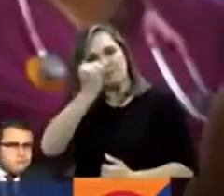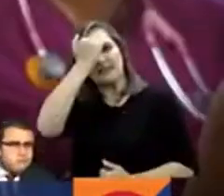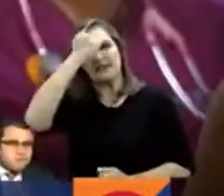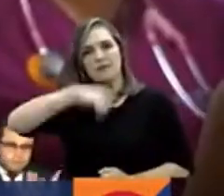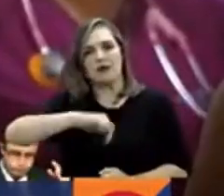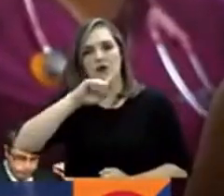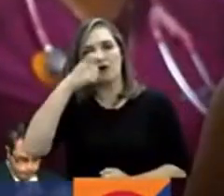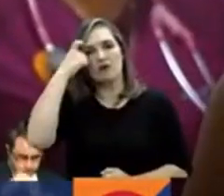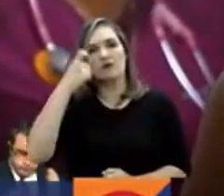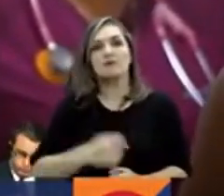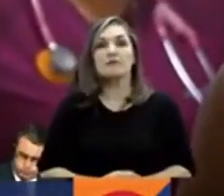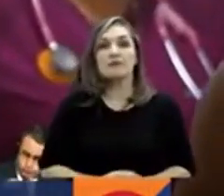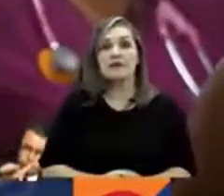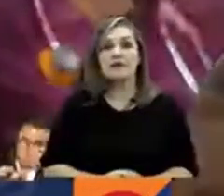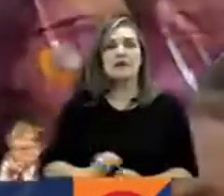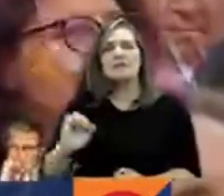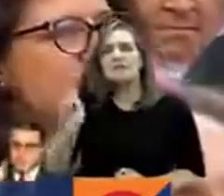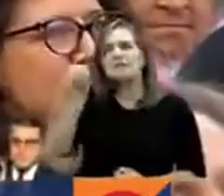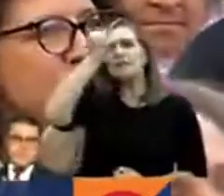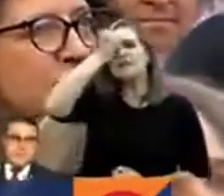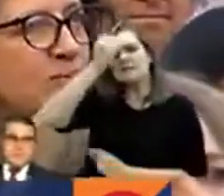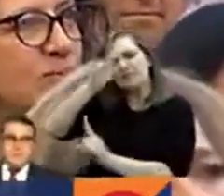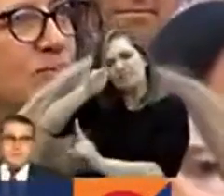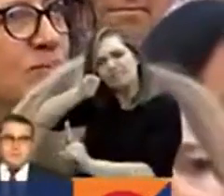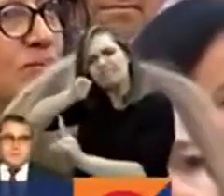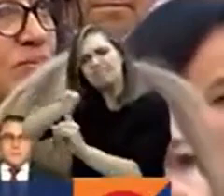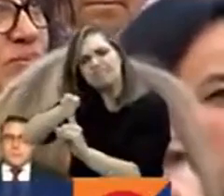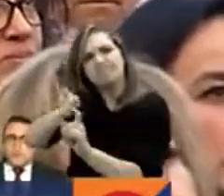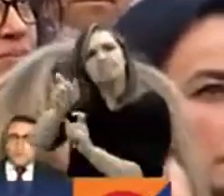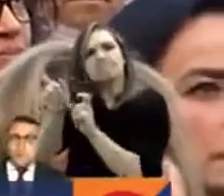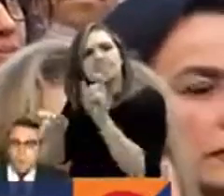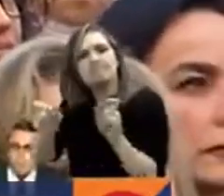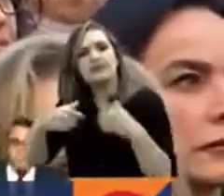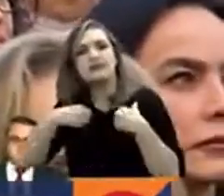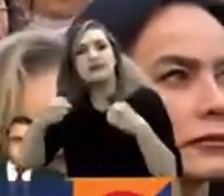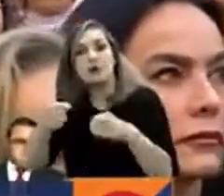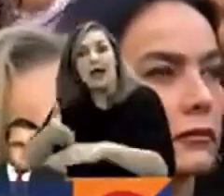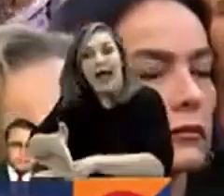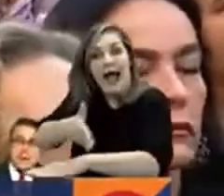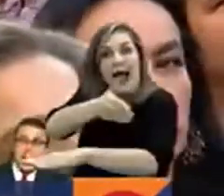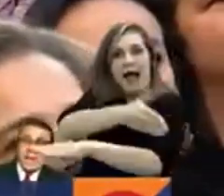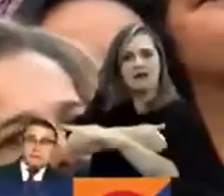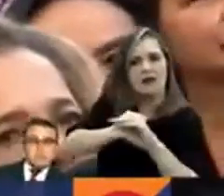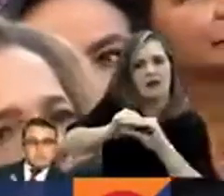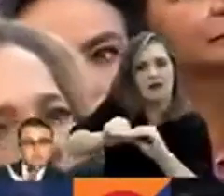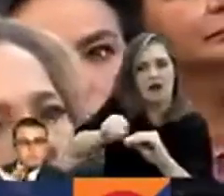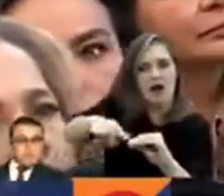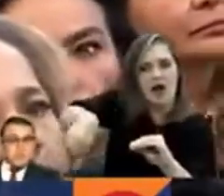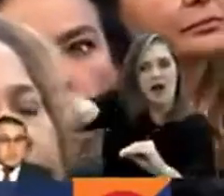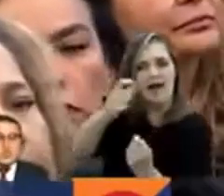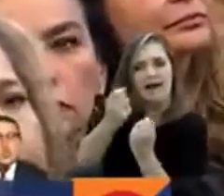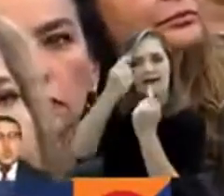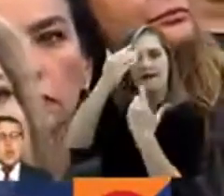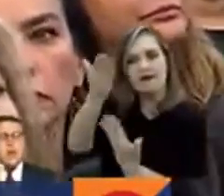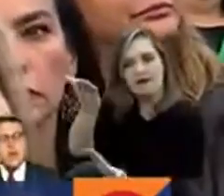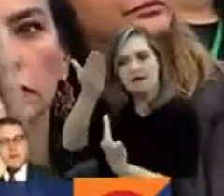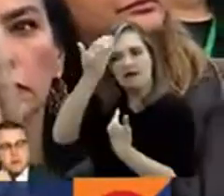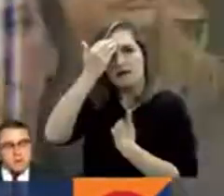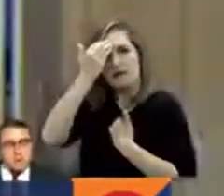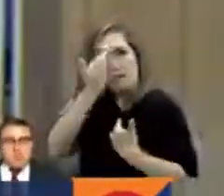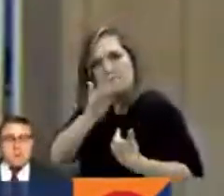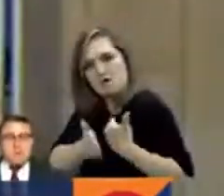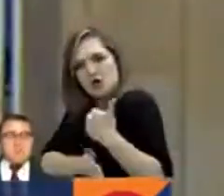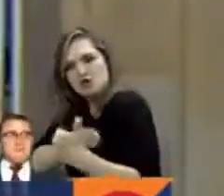primaria en salud, con sus elementos de prevención, atención, rehabilitación en todo el